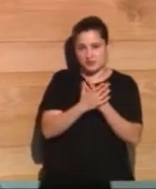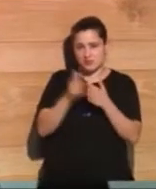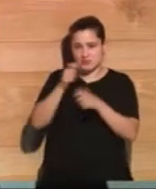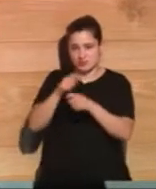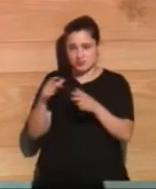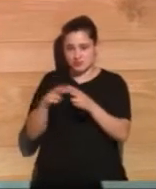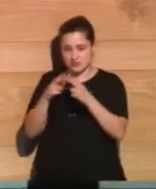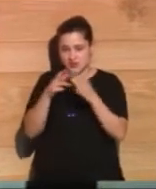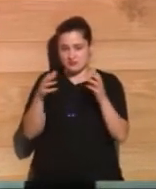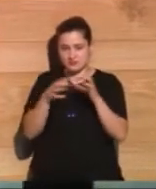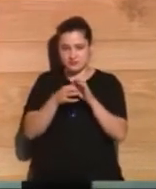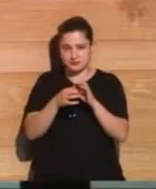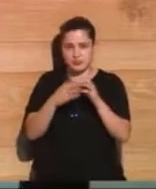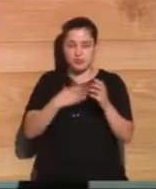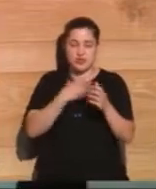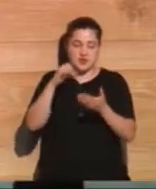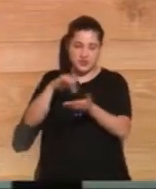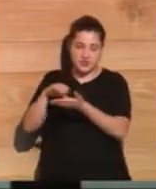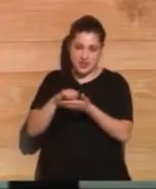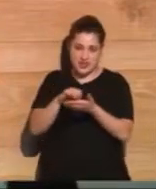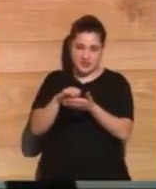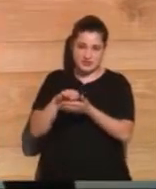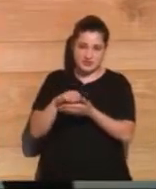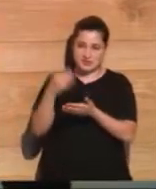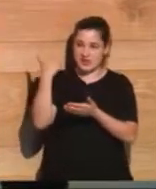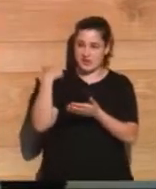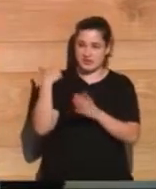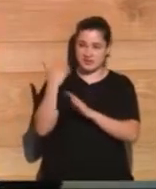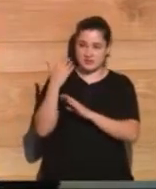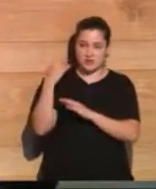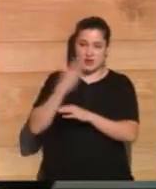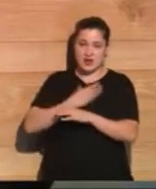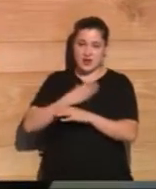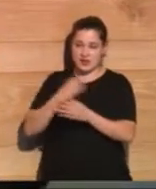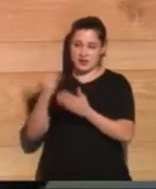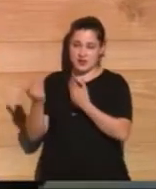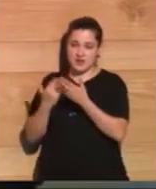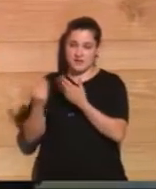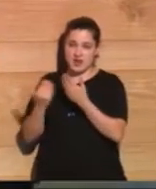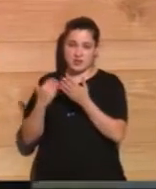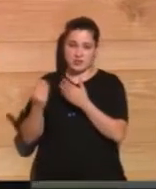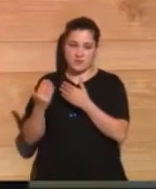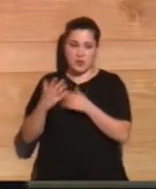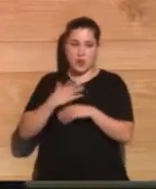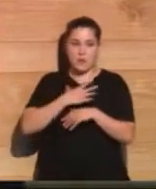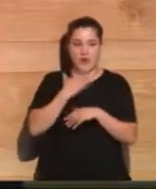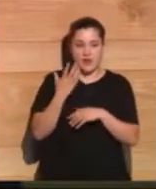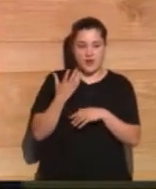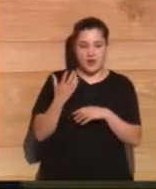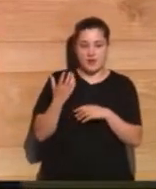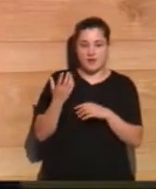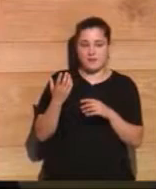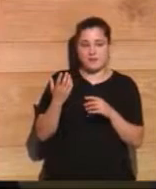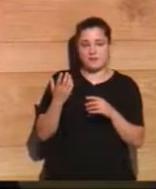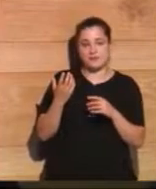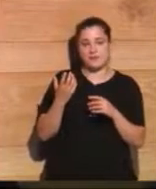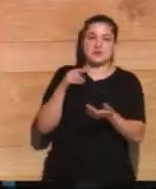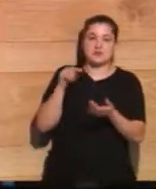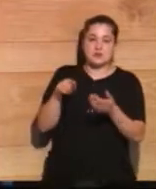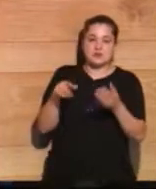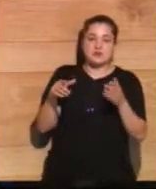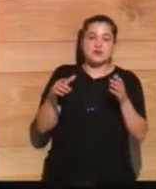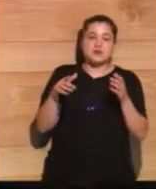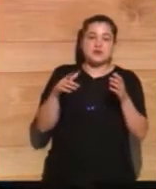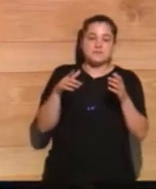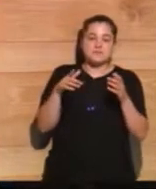que pueden ser las ciudades, antes lo estaba comentando con el alcalde, que pueden ser, digamos, otros actores.